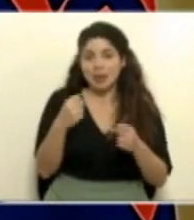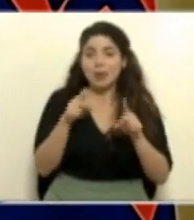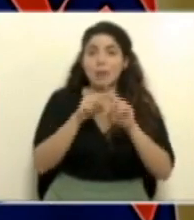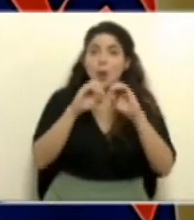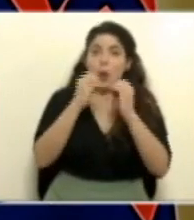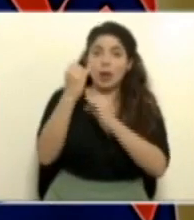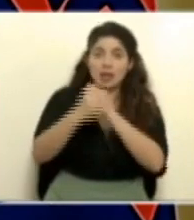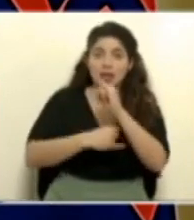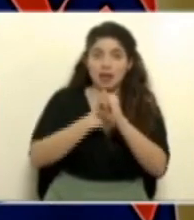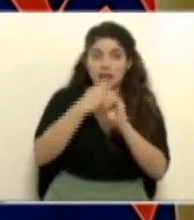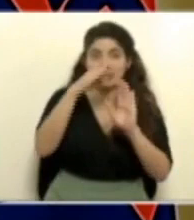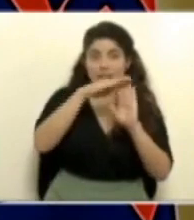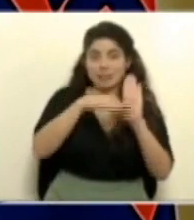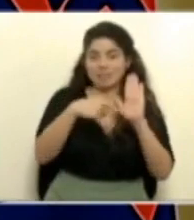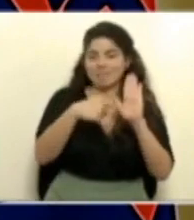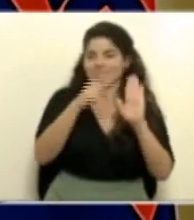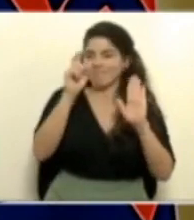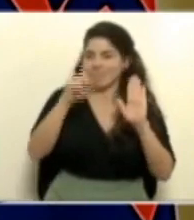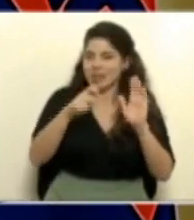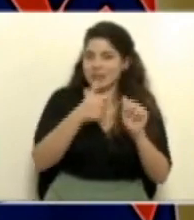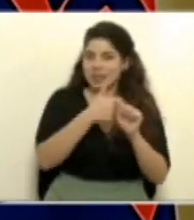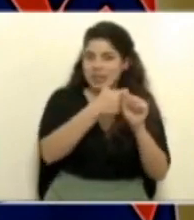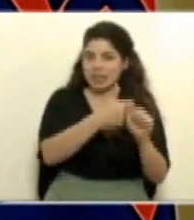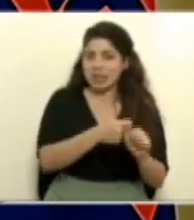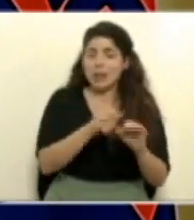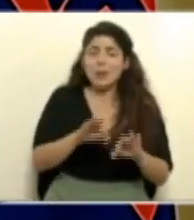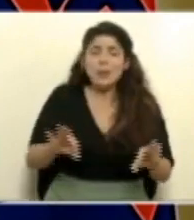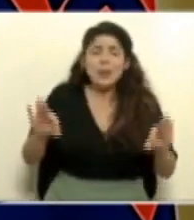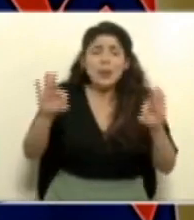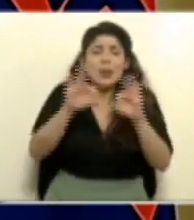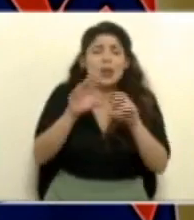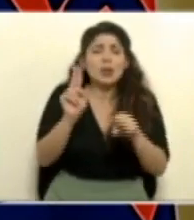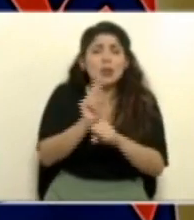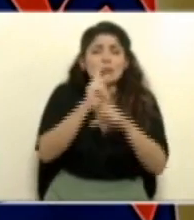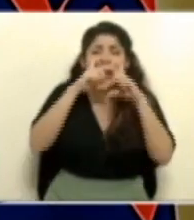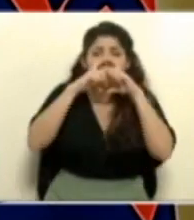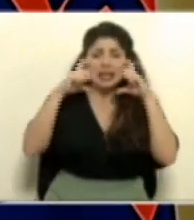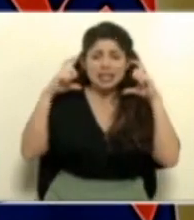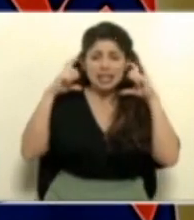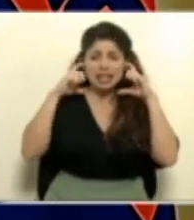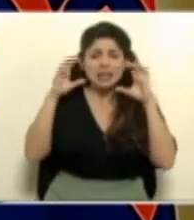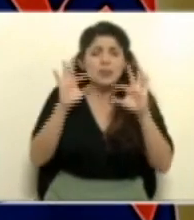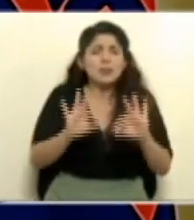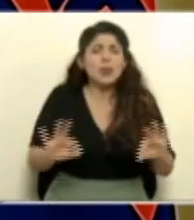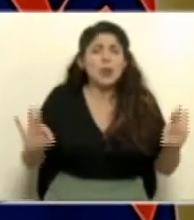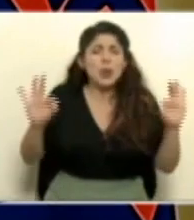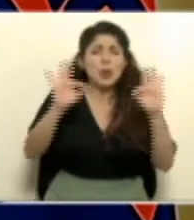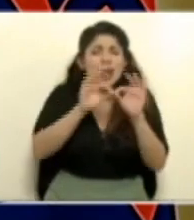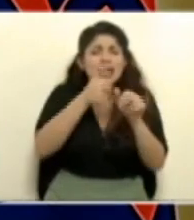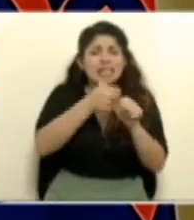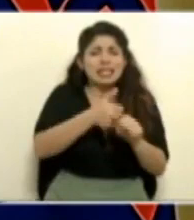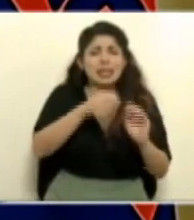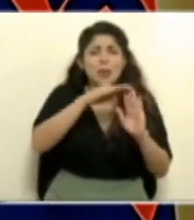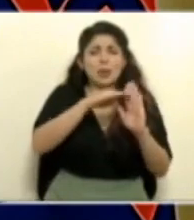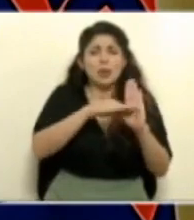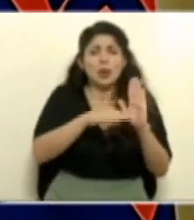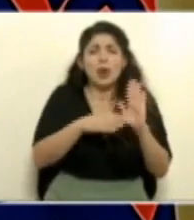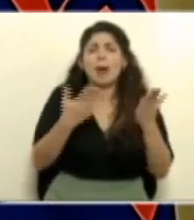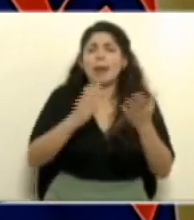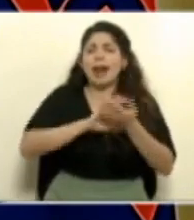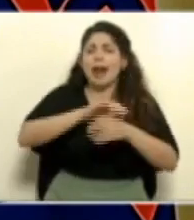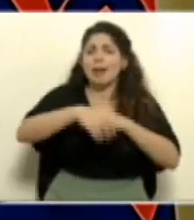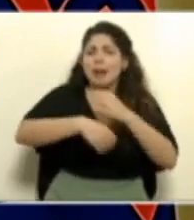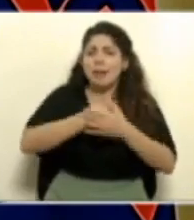internacionales. Es importantísimo el uso de mascarilla. Es importantísimo en los protocolos de lavado de manos, el